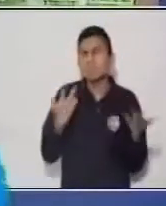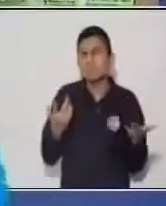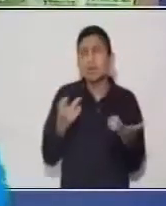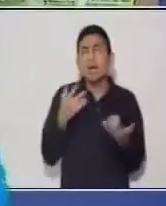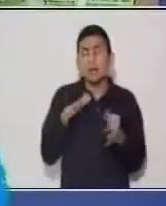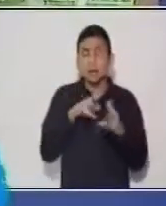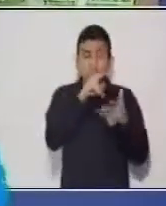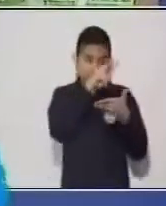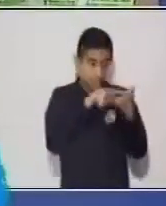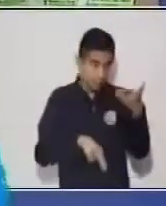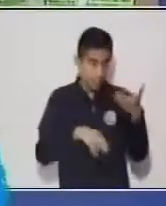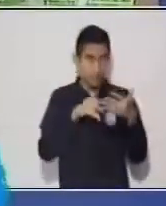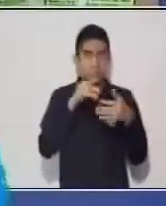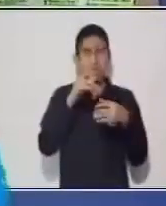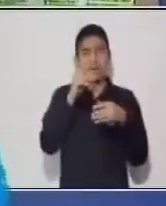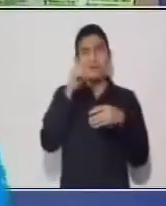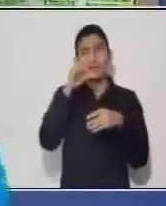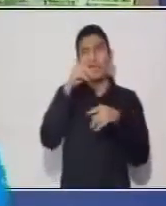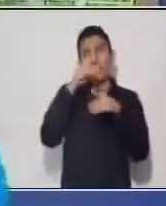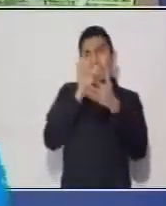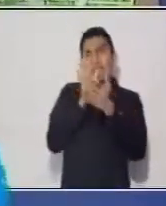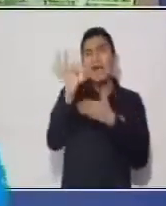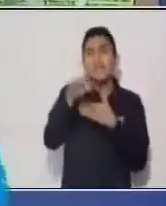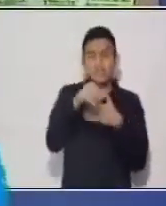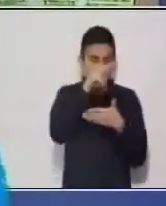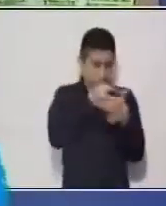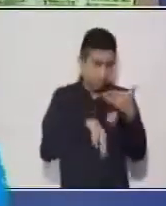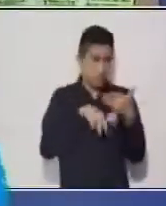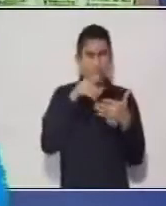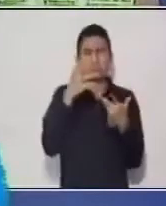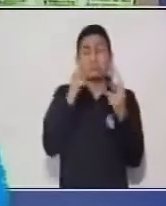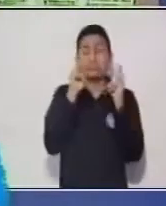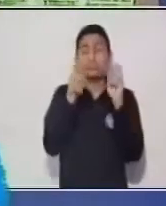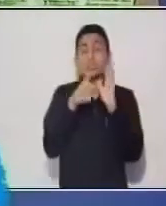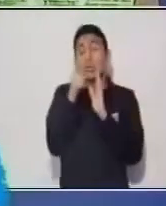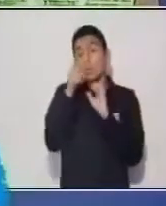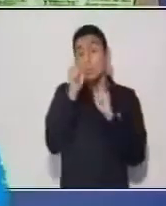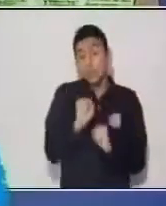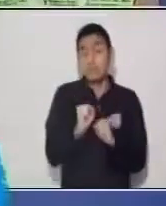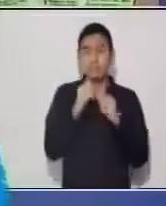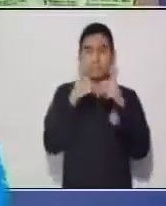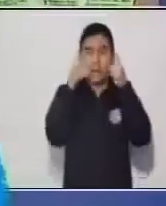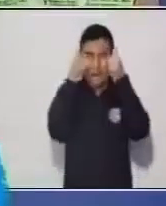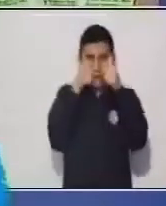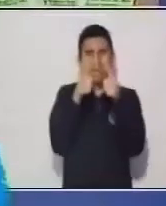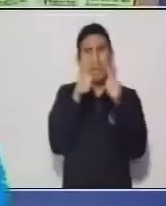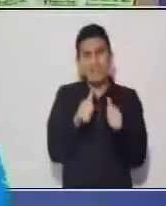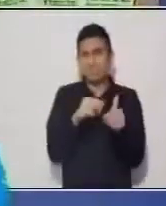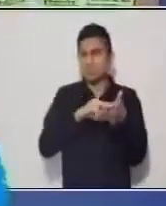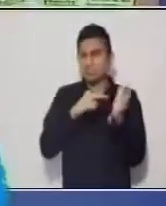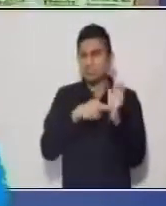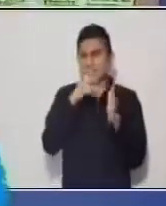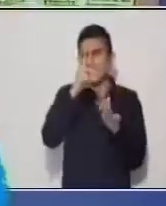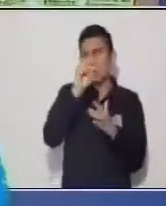vamos a leer el fragmento de un texto. Y vamos a analizarlo con respecto a lo que es un diálogo.